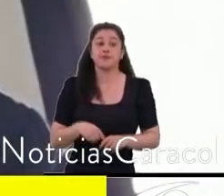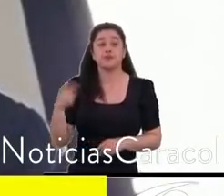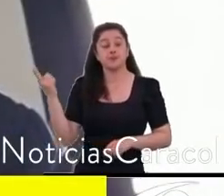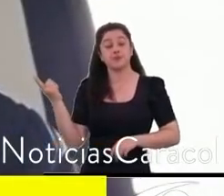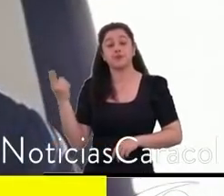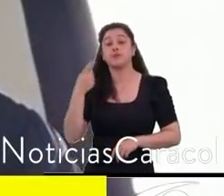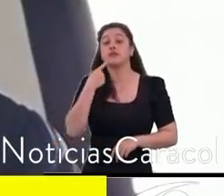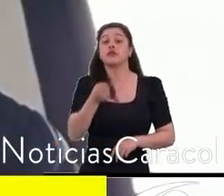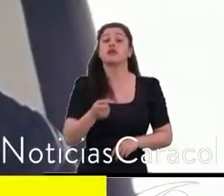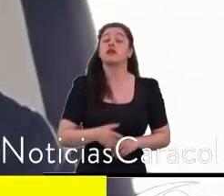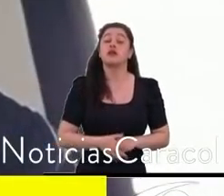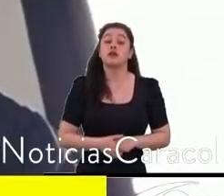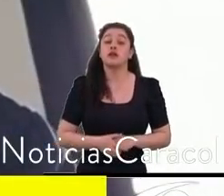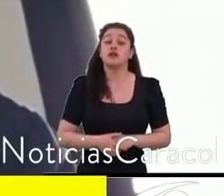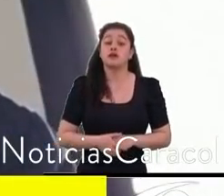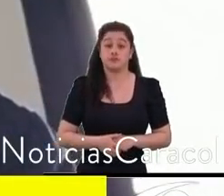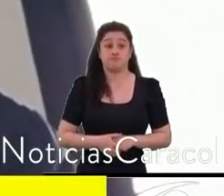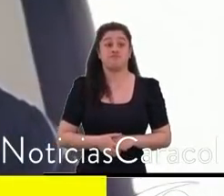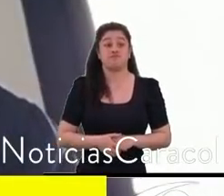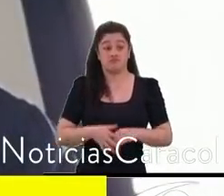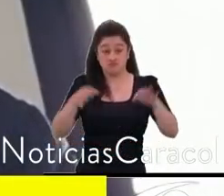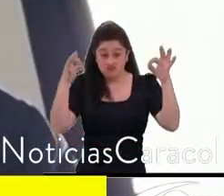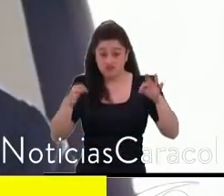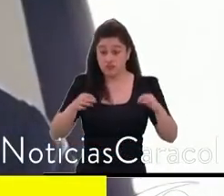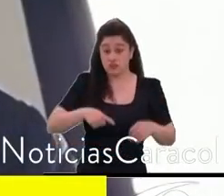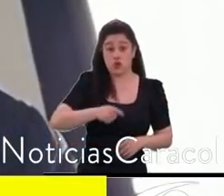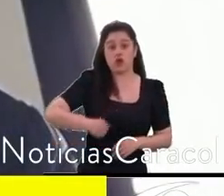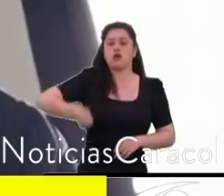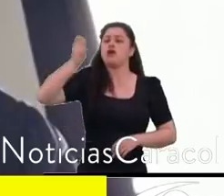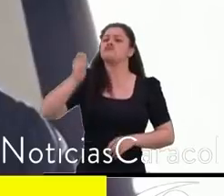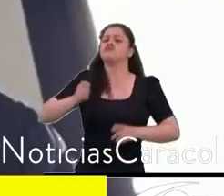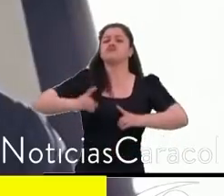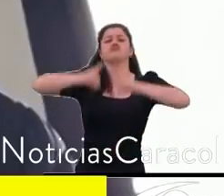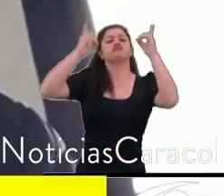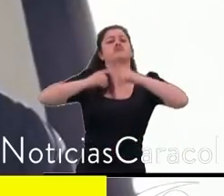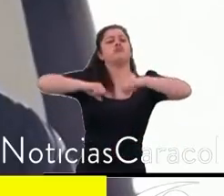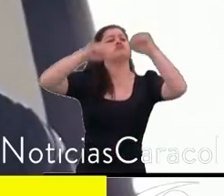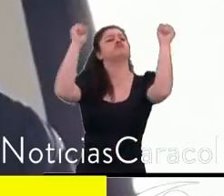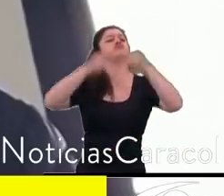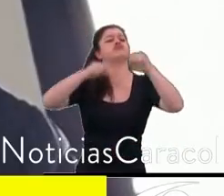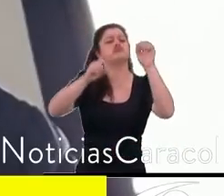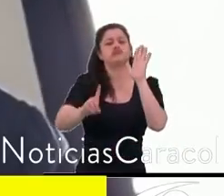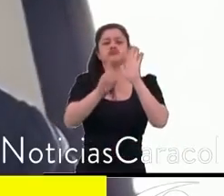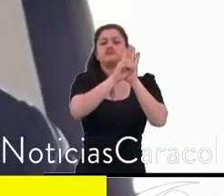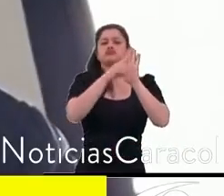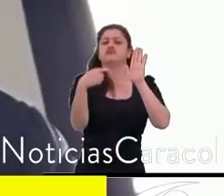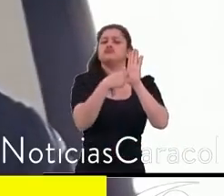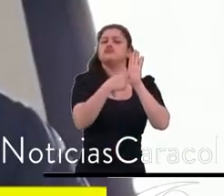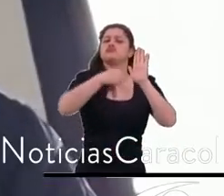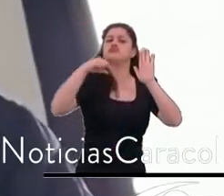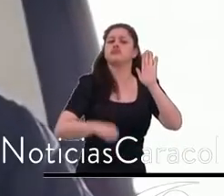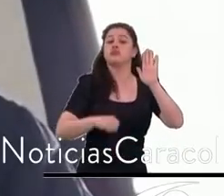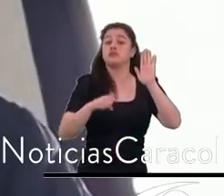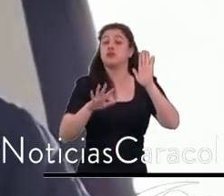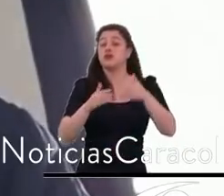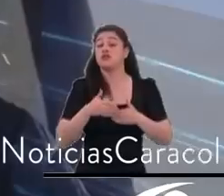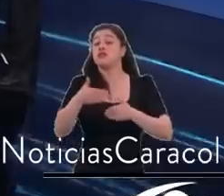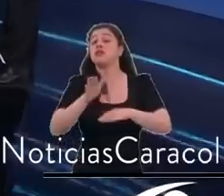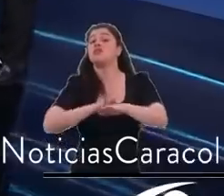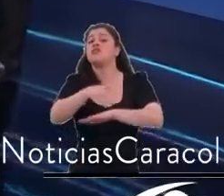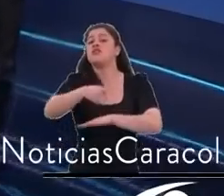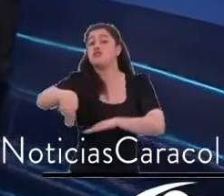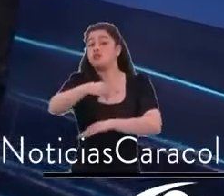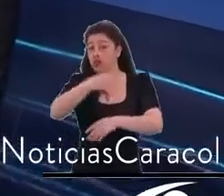las consecuencias que esto traerá para la ciudad y acompañar el proceso de reglamentación que ella prometió el día de hoy.